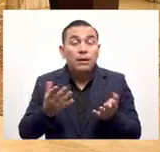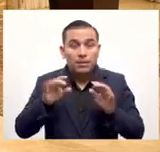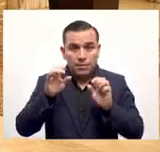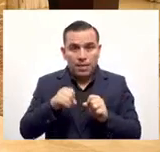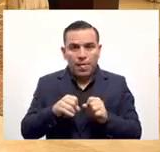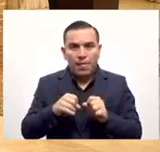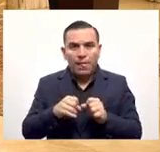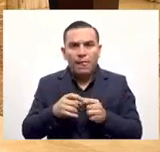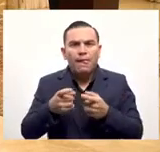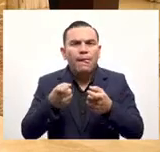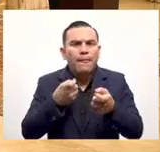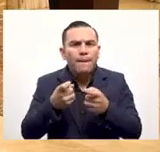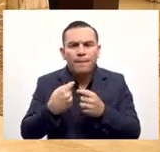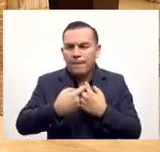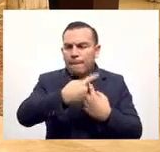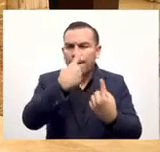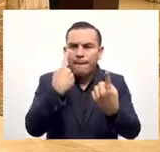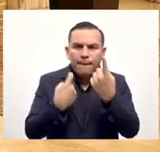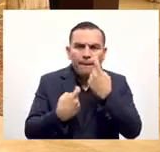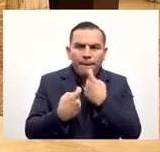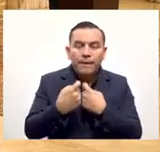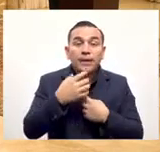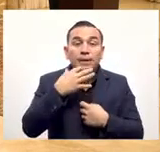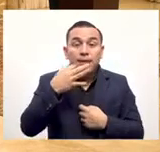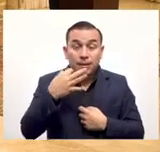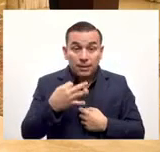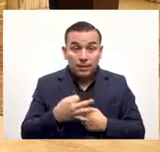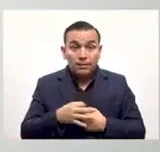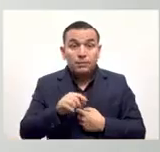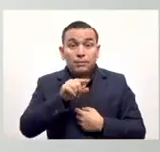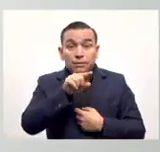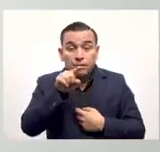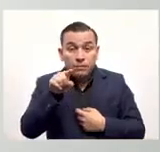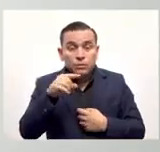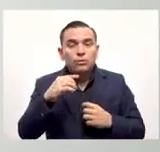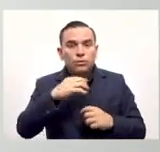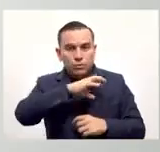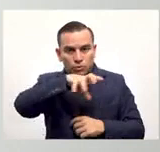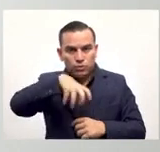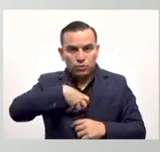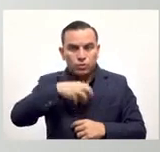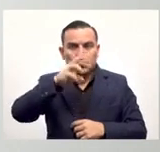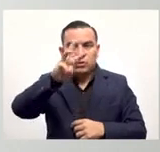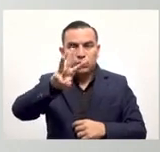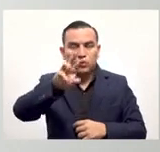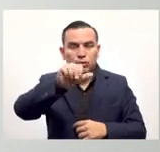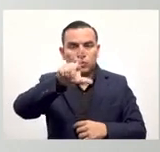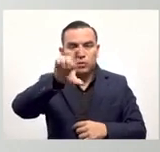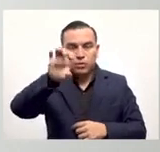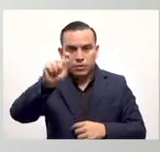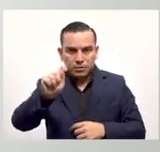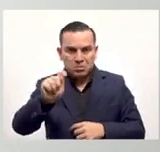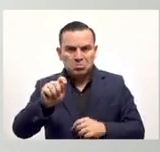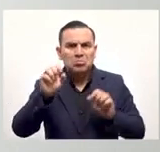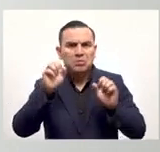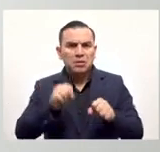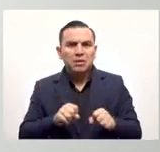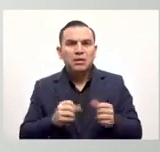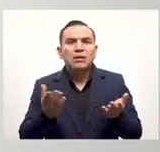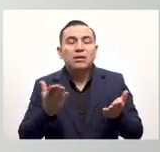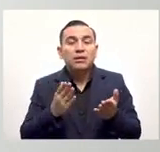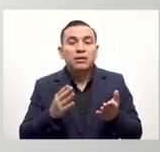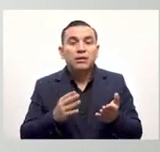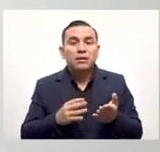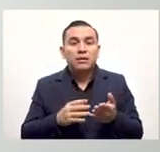por teléfono para verificar hacer un par de preguntas y verificar que sea el dueño de su DUI para utilizarla pues